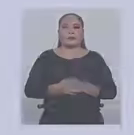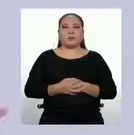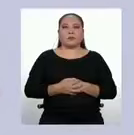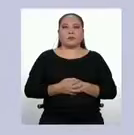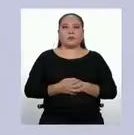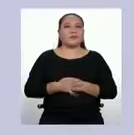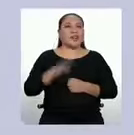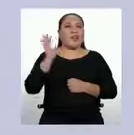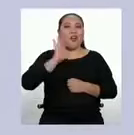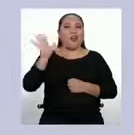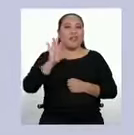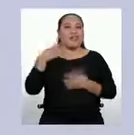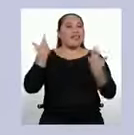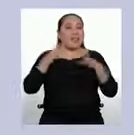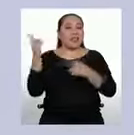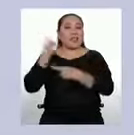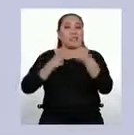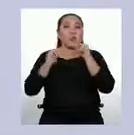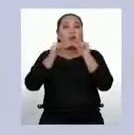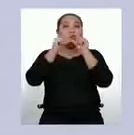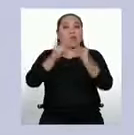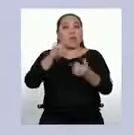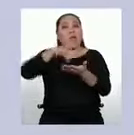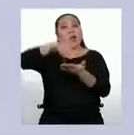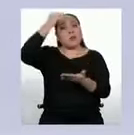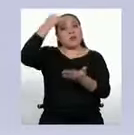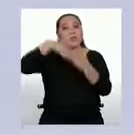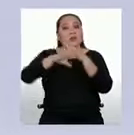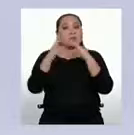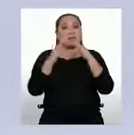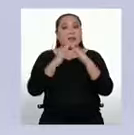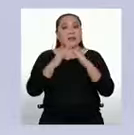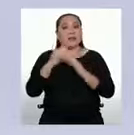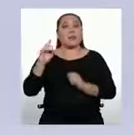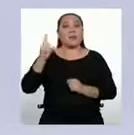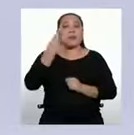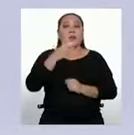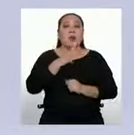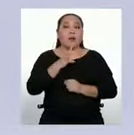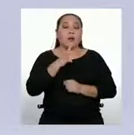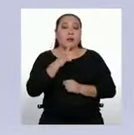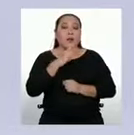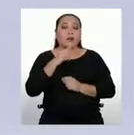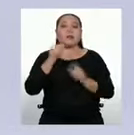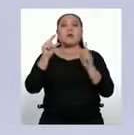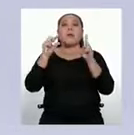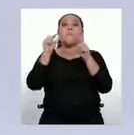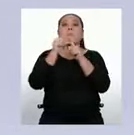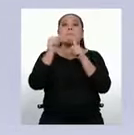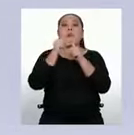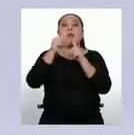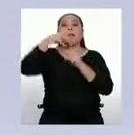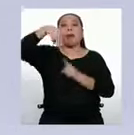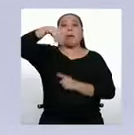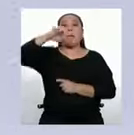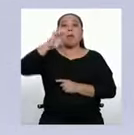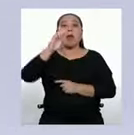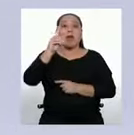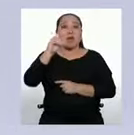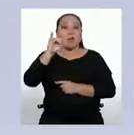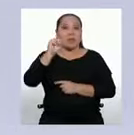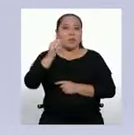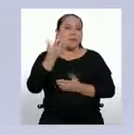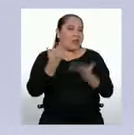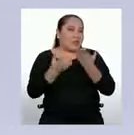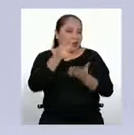Hola, ya estamos de vuelta y continuamos con Aprendo en Casa. Primero hablaremos de la media, que es tal vez la más